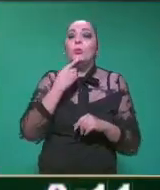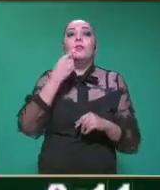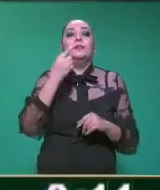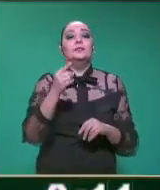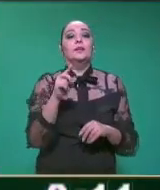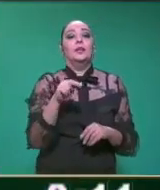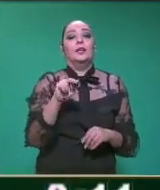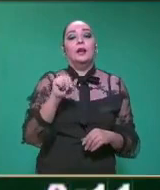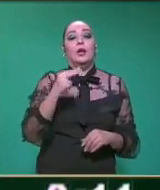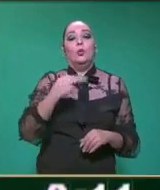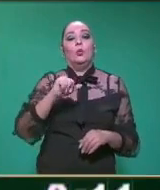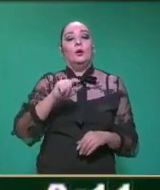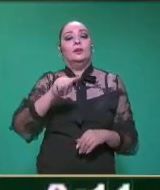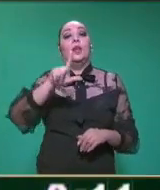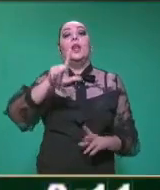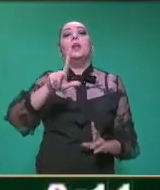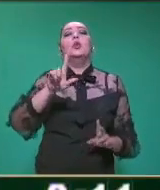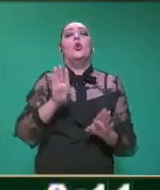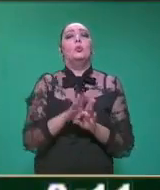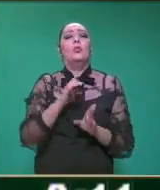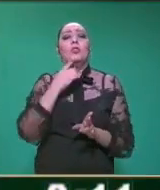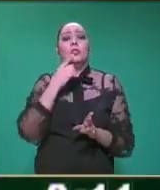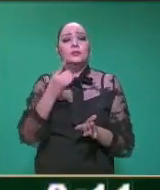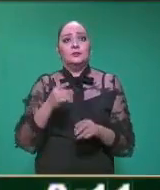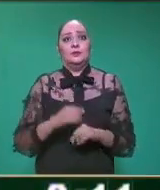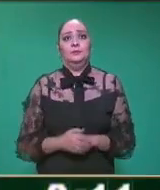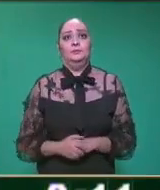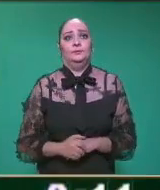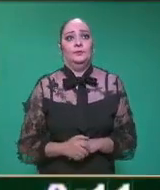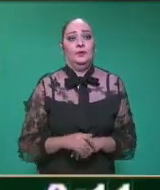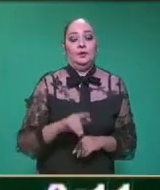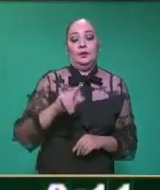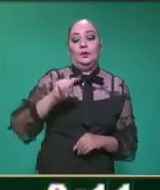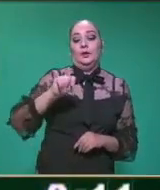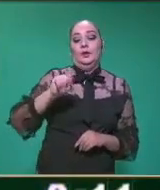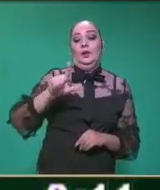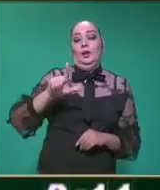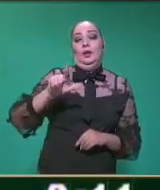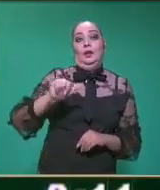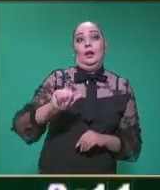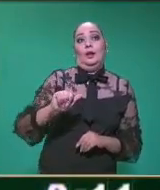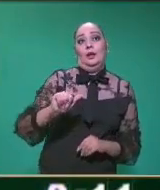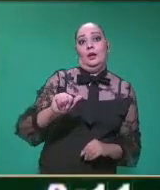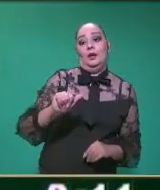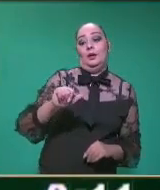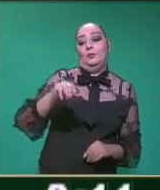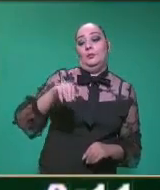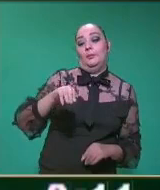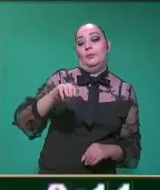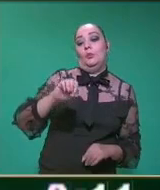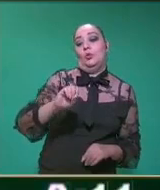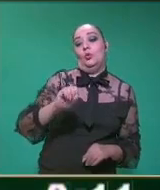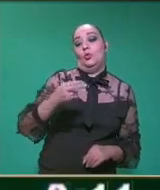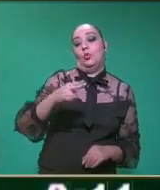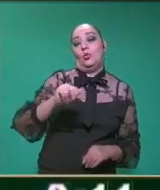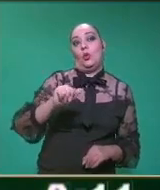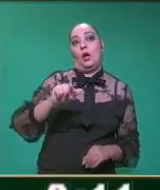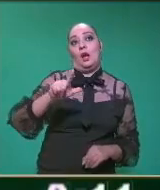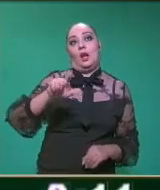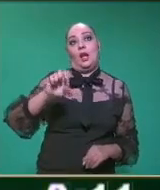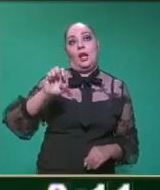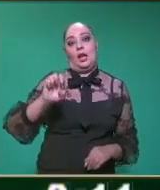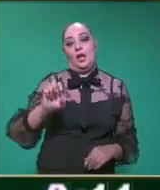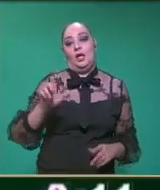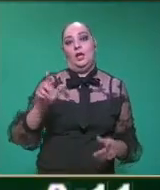en náhuatl se escribe o se dice tla... Tlamohuale. Tla